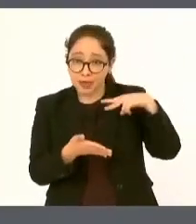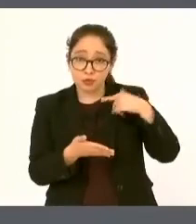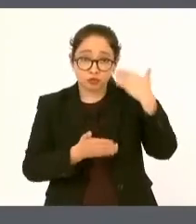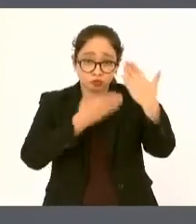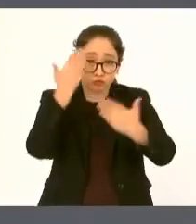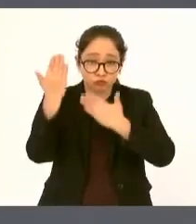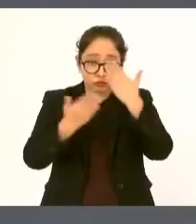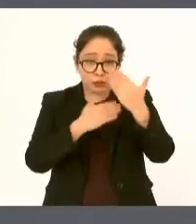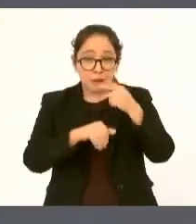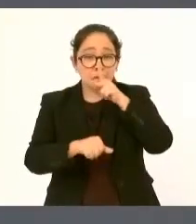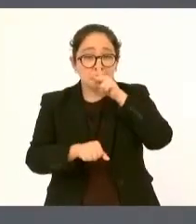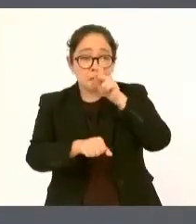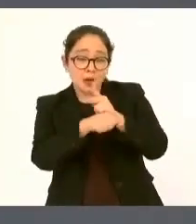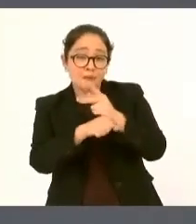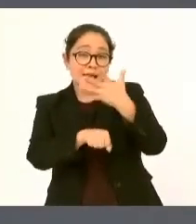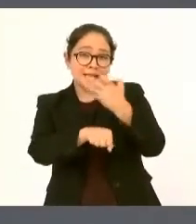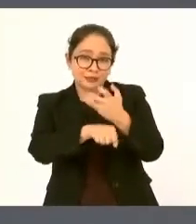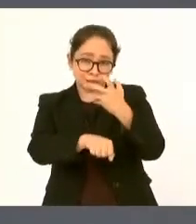primaria